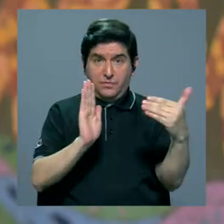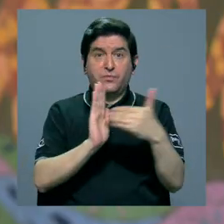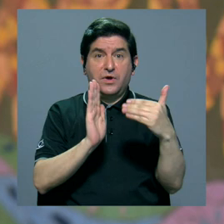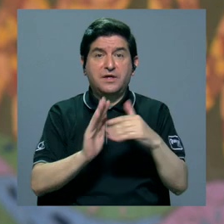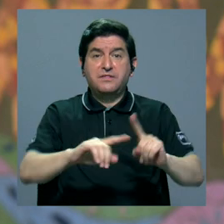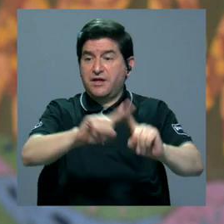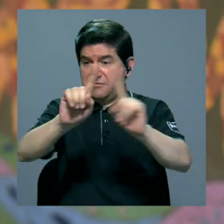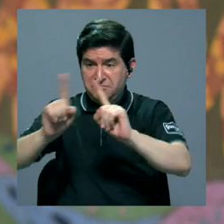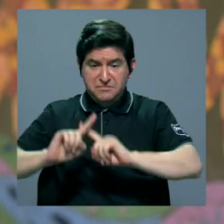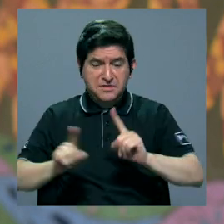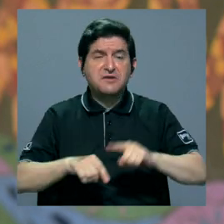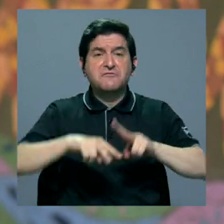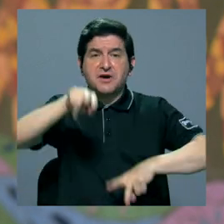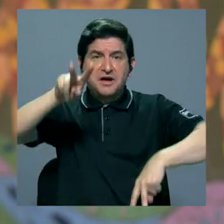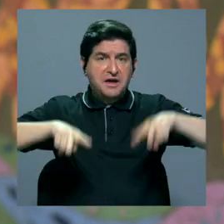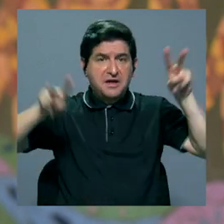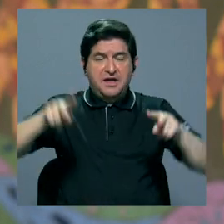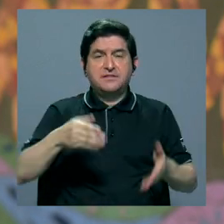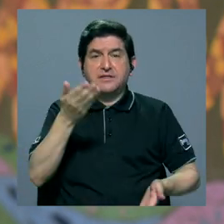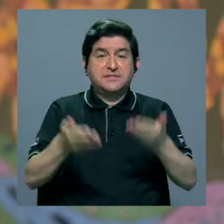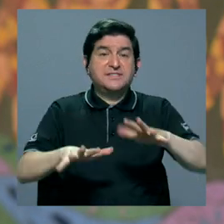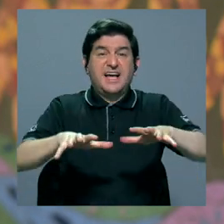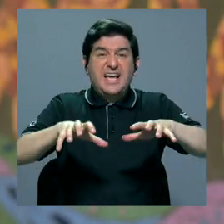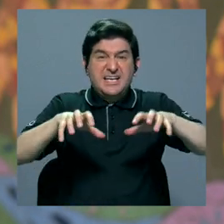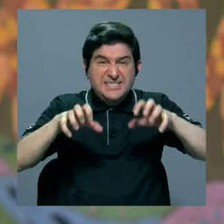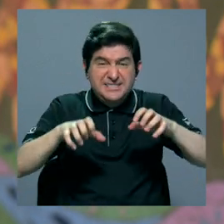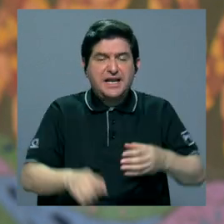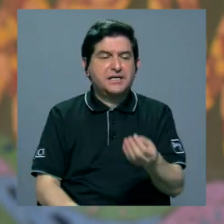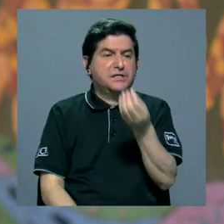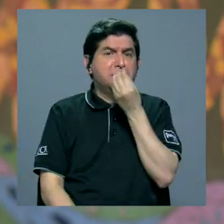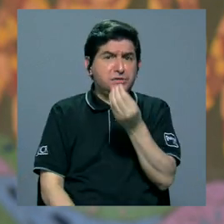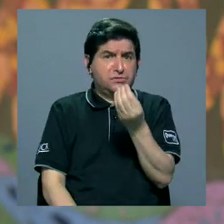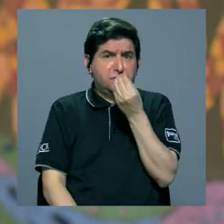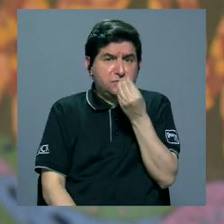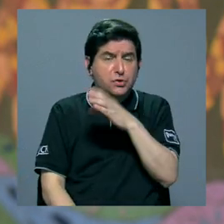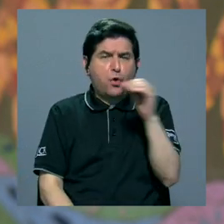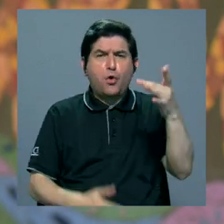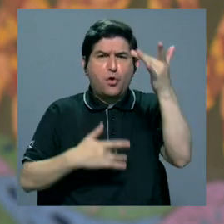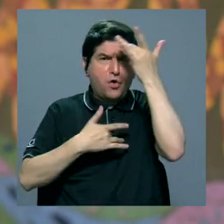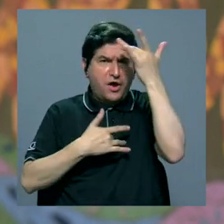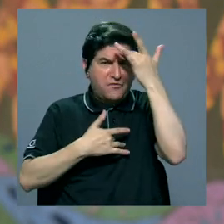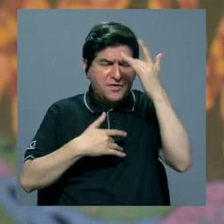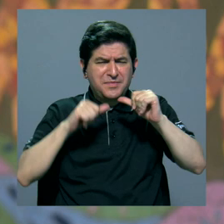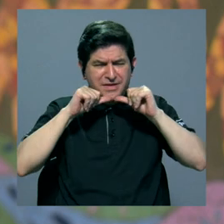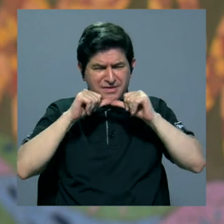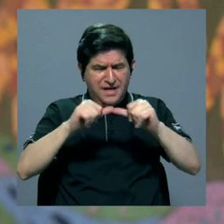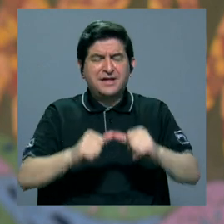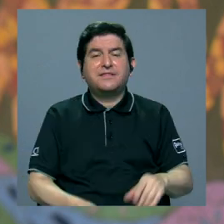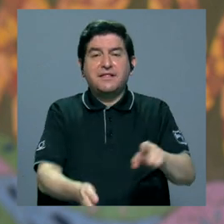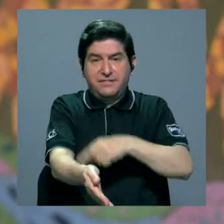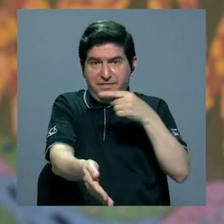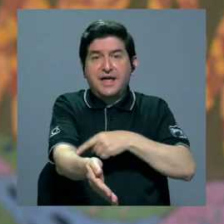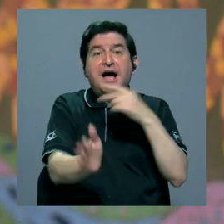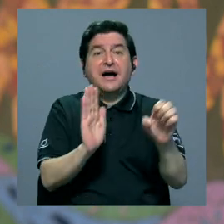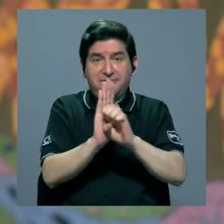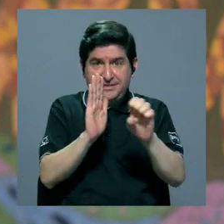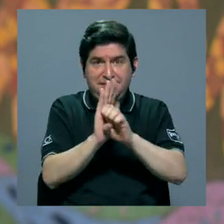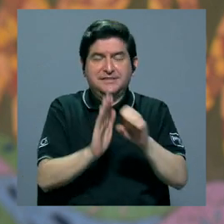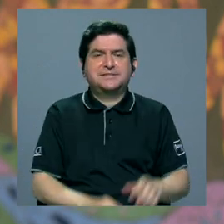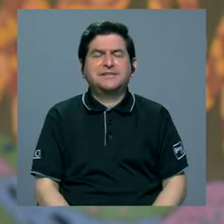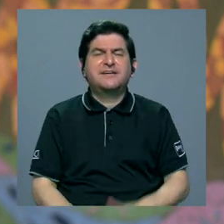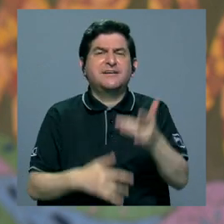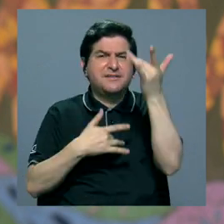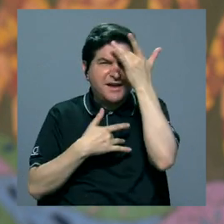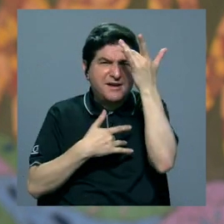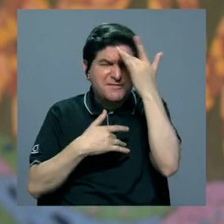por distintas variables, ya sea estrés, dieta o enfermedades sistémicas como la diabetes, por ejemplo. Entonces es